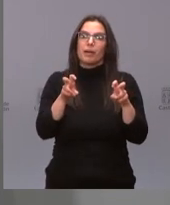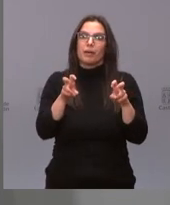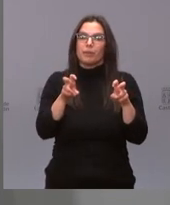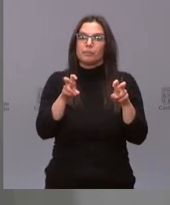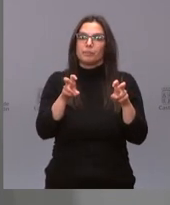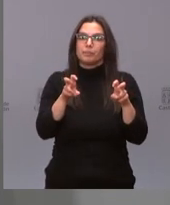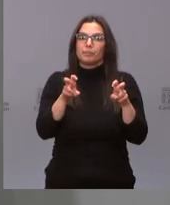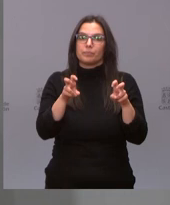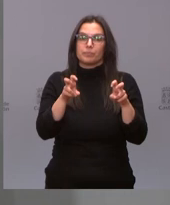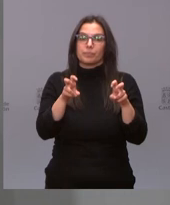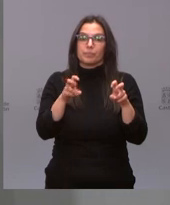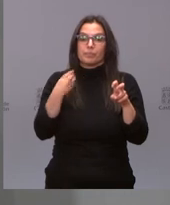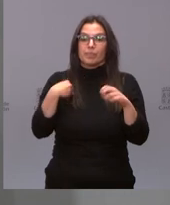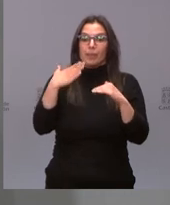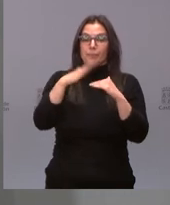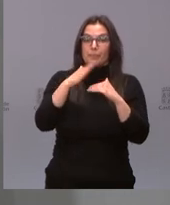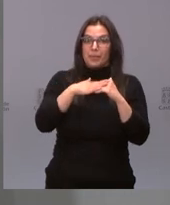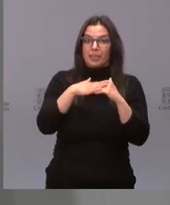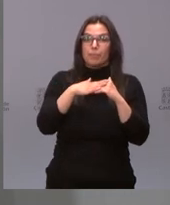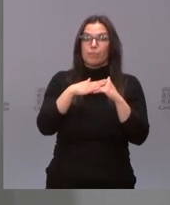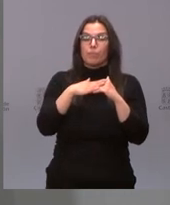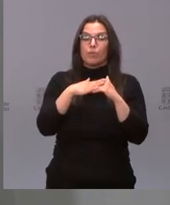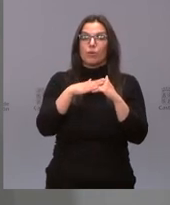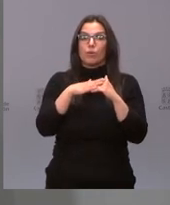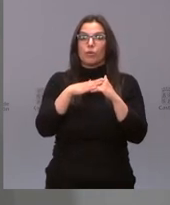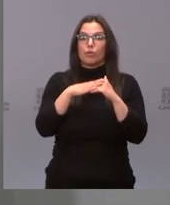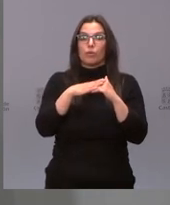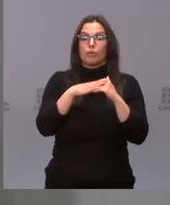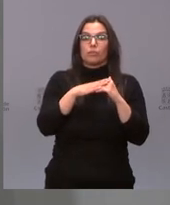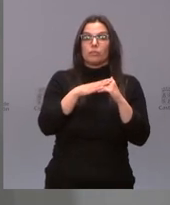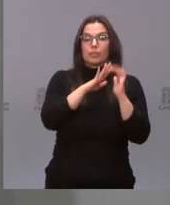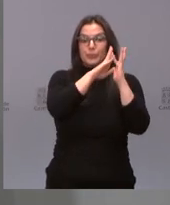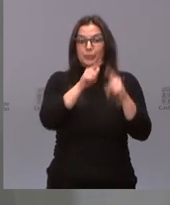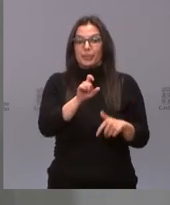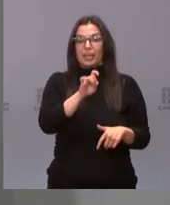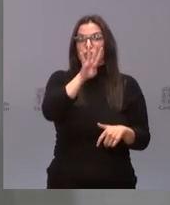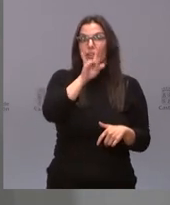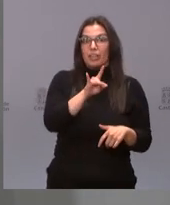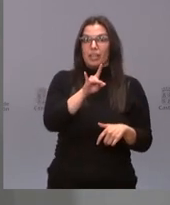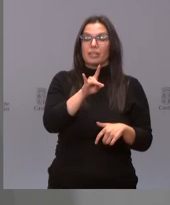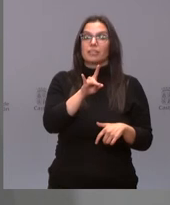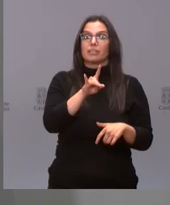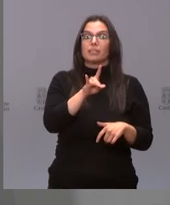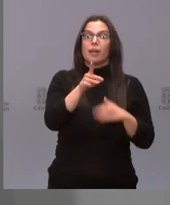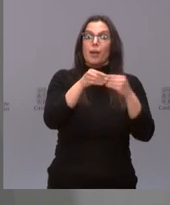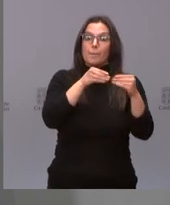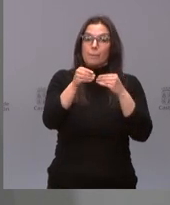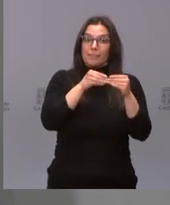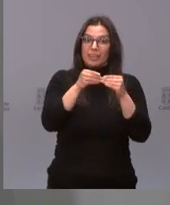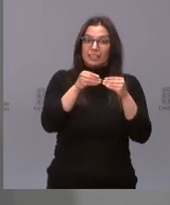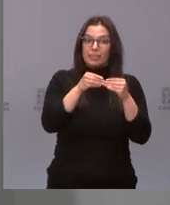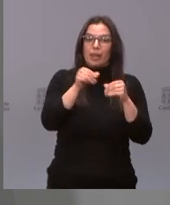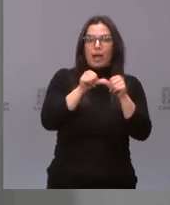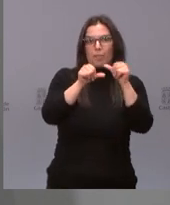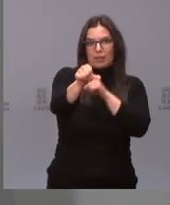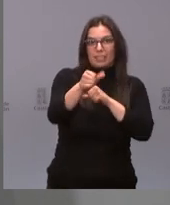se tiene que estar al menos 14 días para poder plantearse la salida y los que ya cumplen los 14 días pues son los que